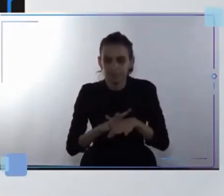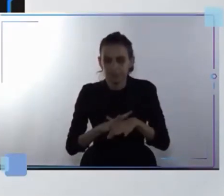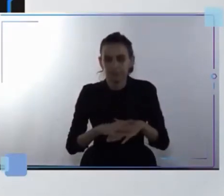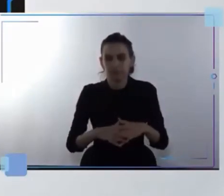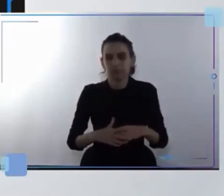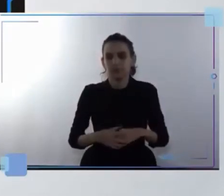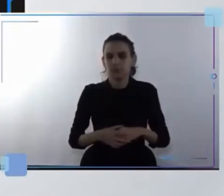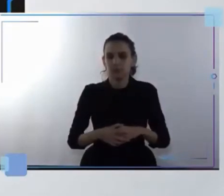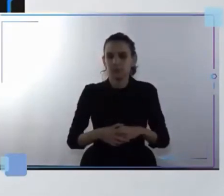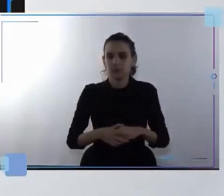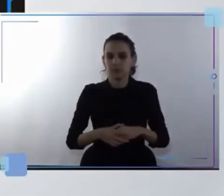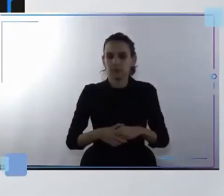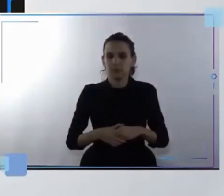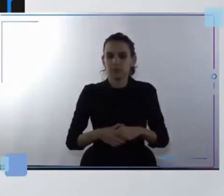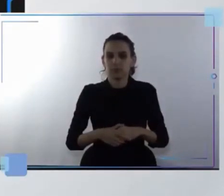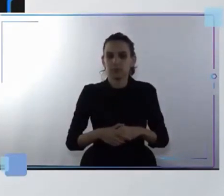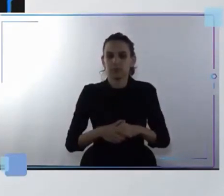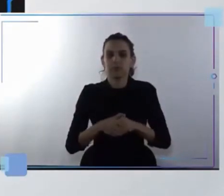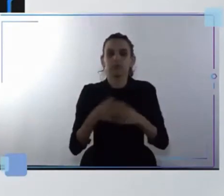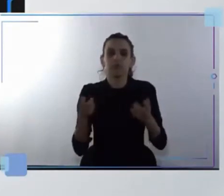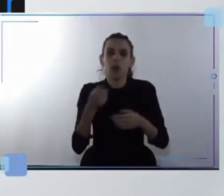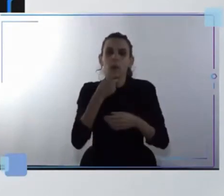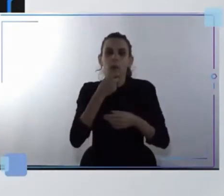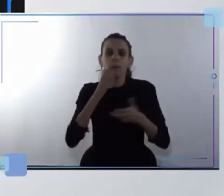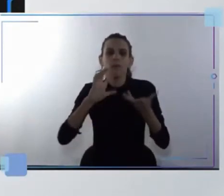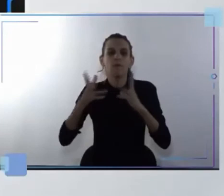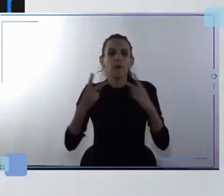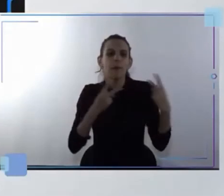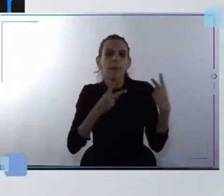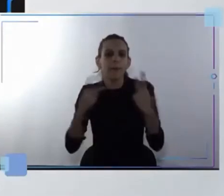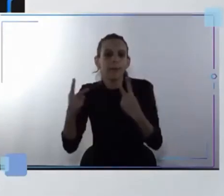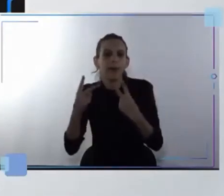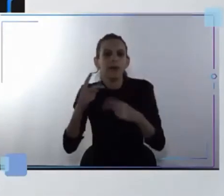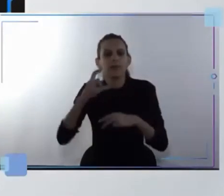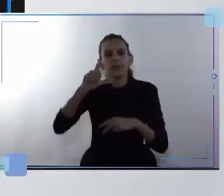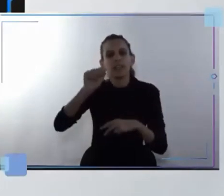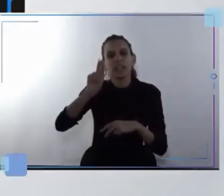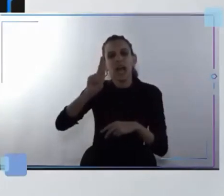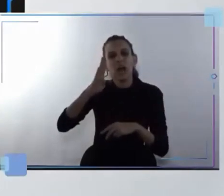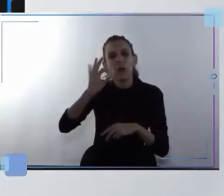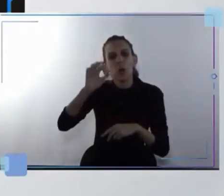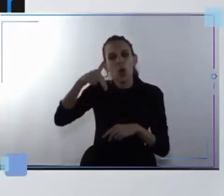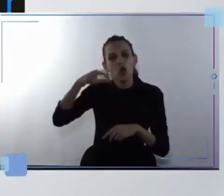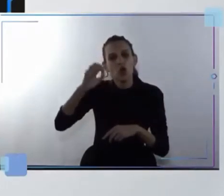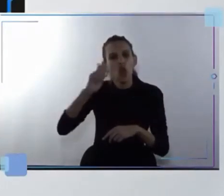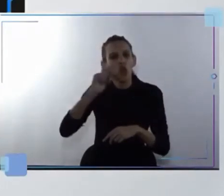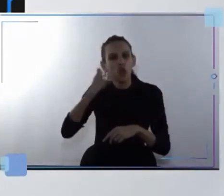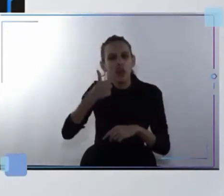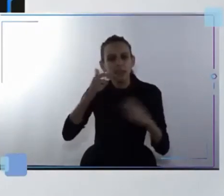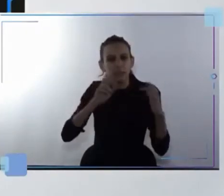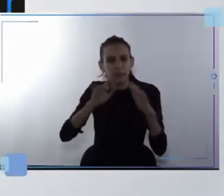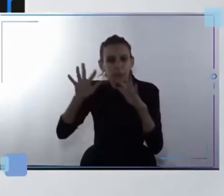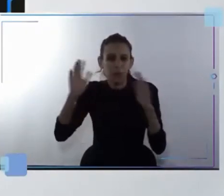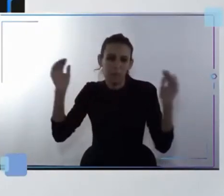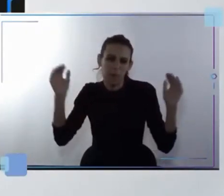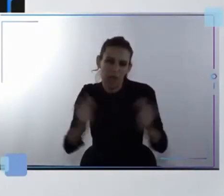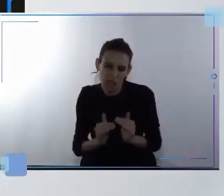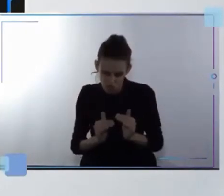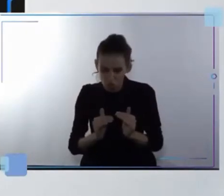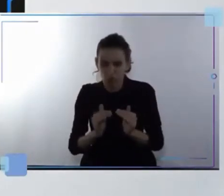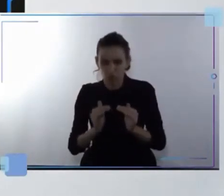de de carbono y con una cadena intermodal e integrada